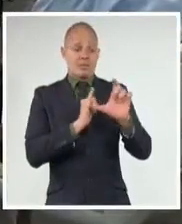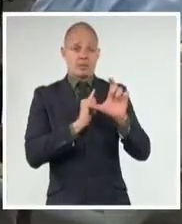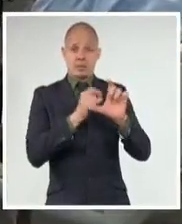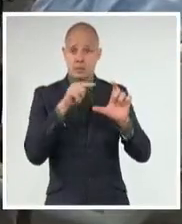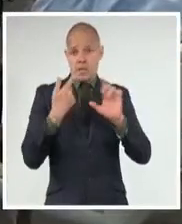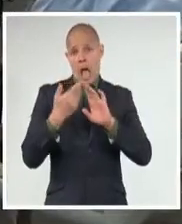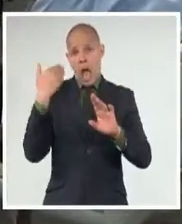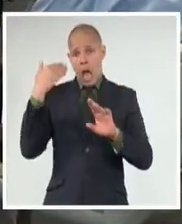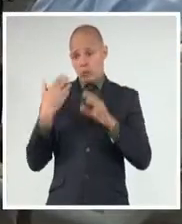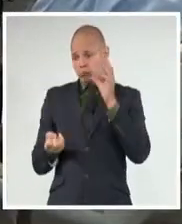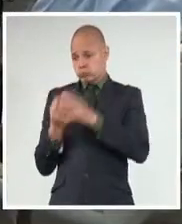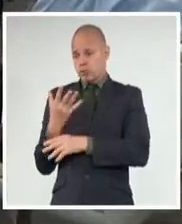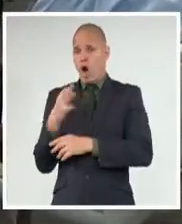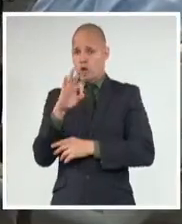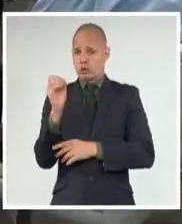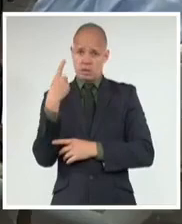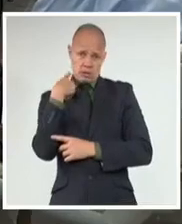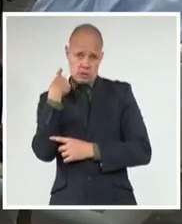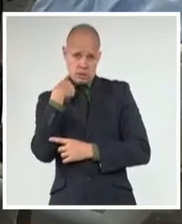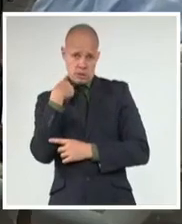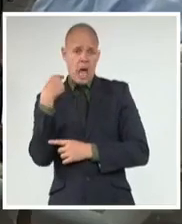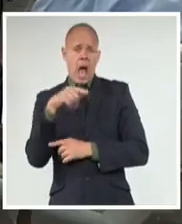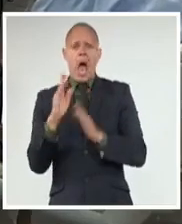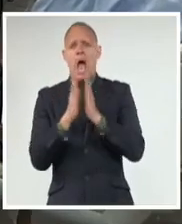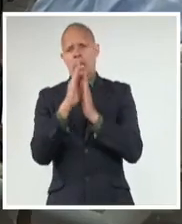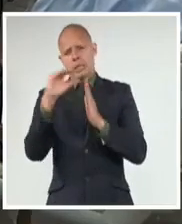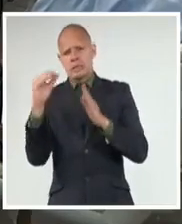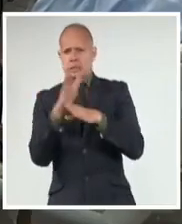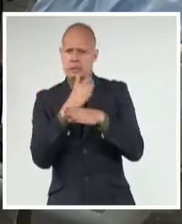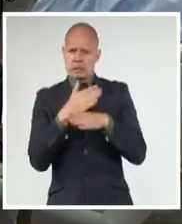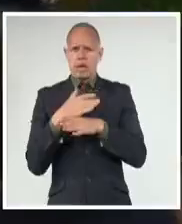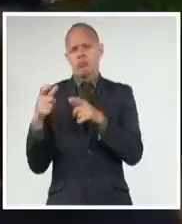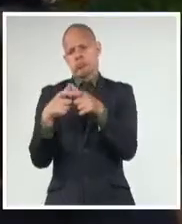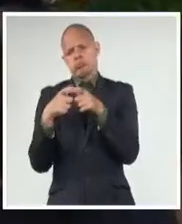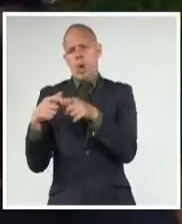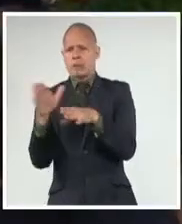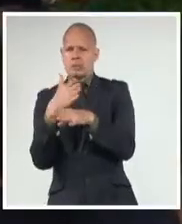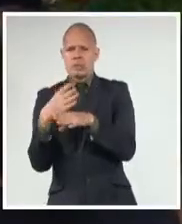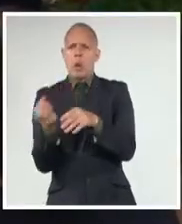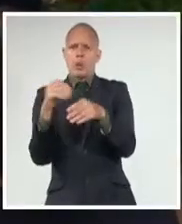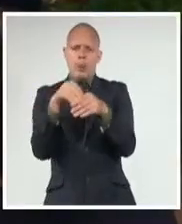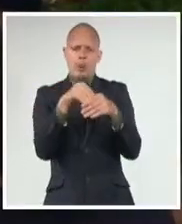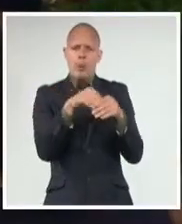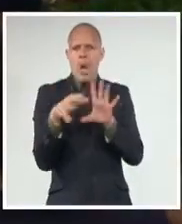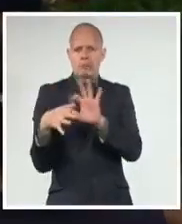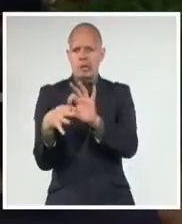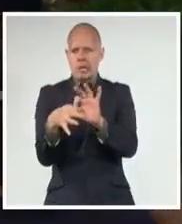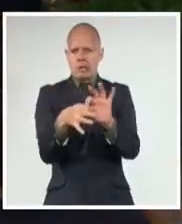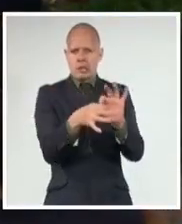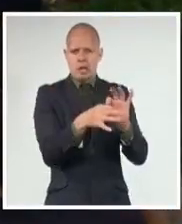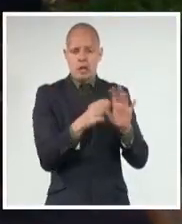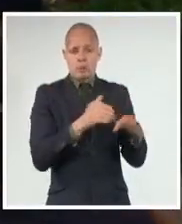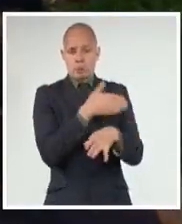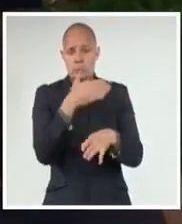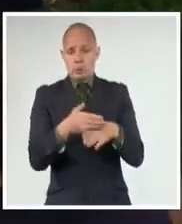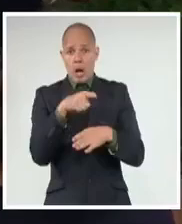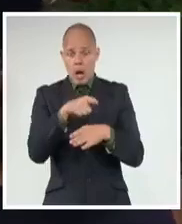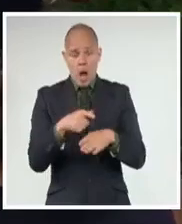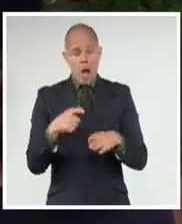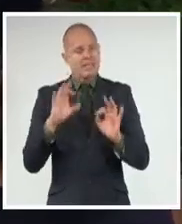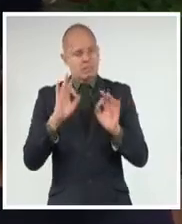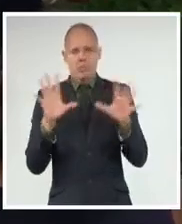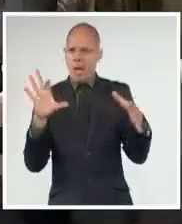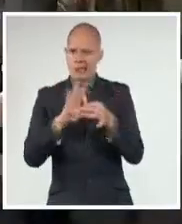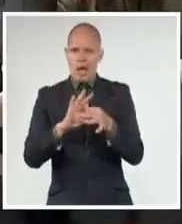esa confraternidad de iglesias cristianas, movimientos e instituciones ecuménicas, ha mantenido una posición definida de compromiso